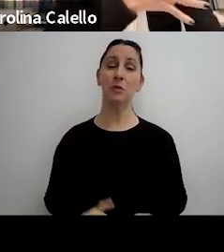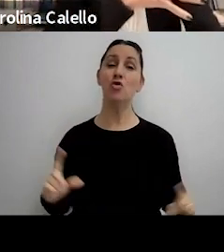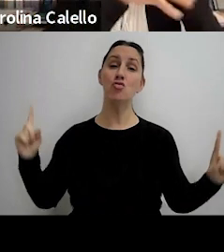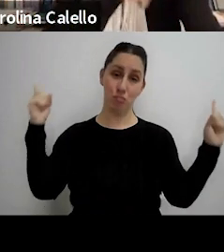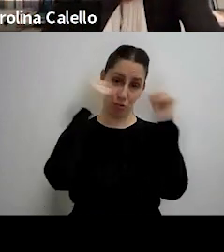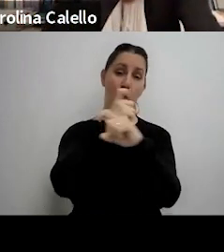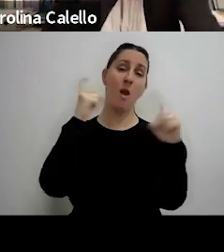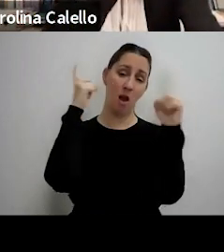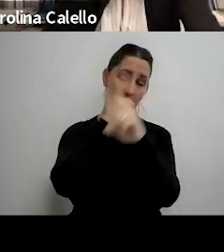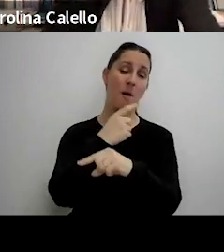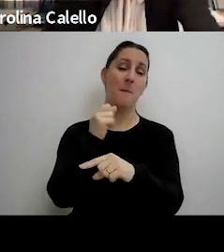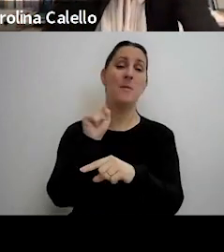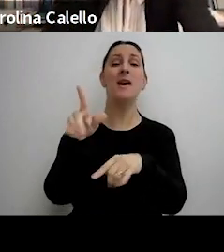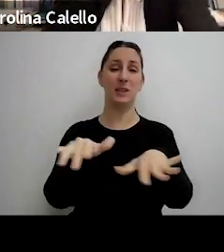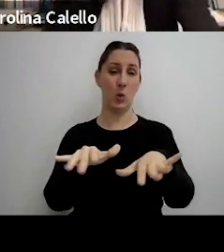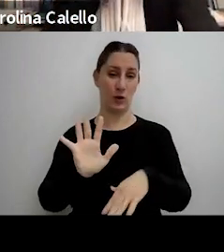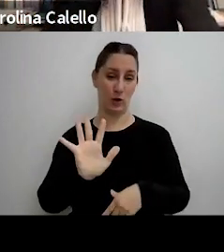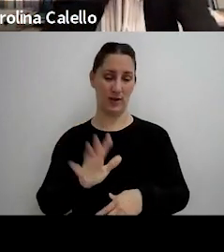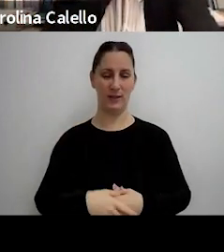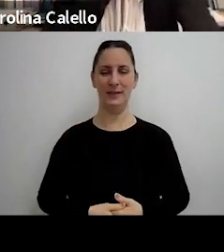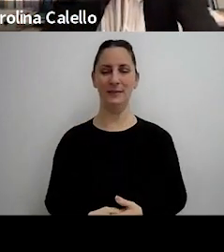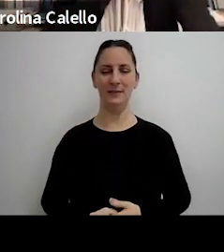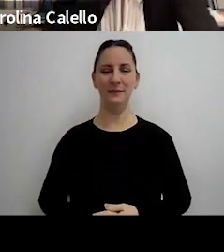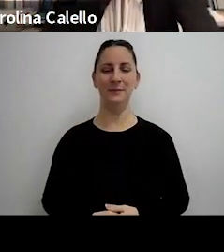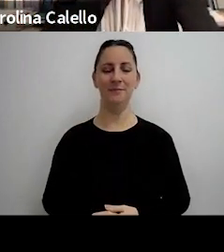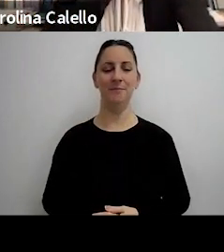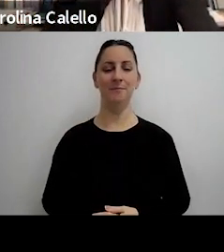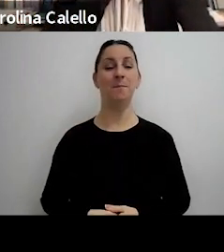plantean cuando pasa esto obviamente